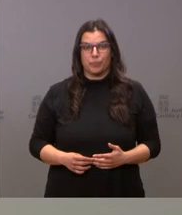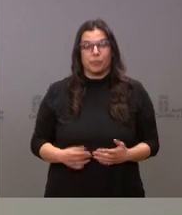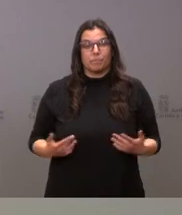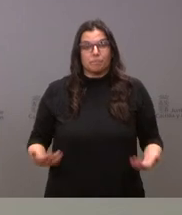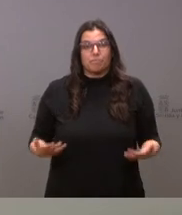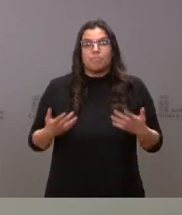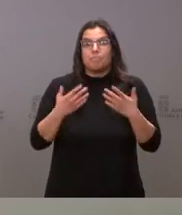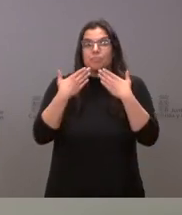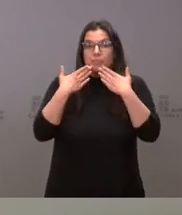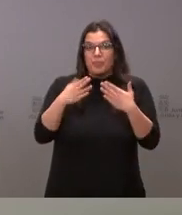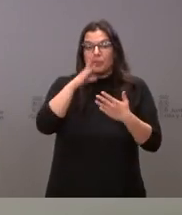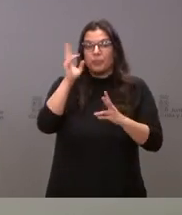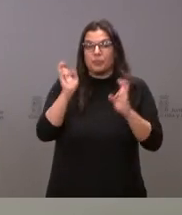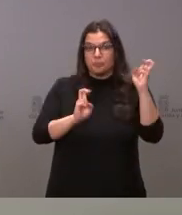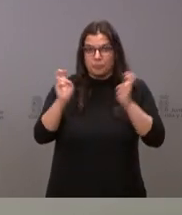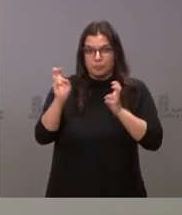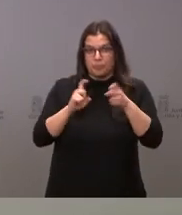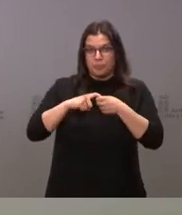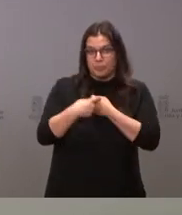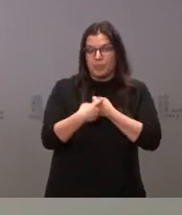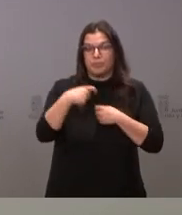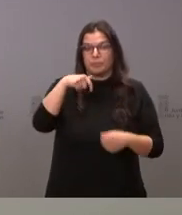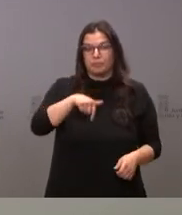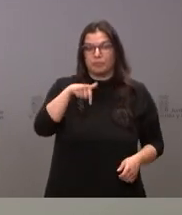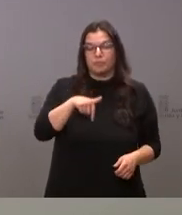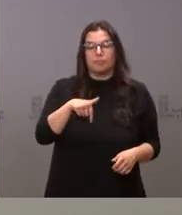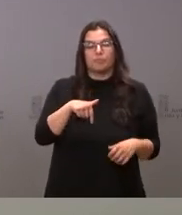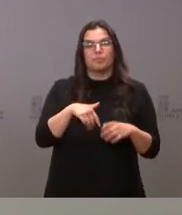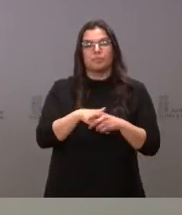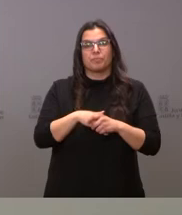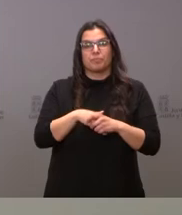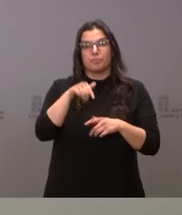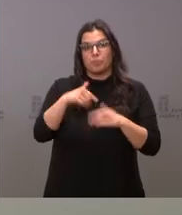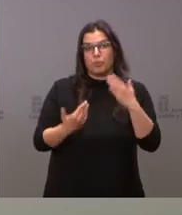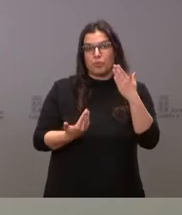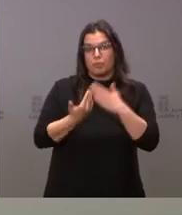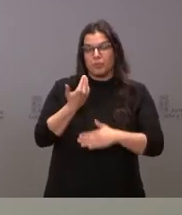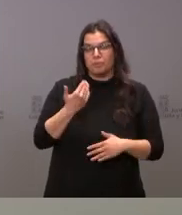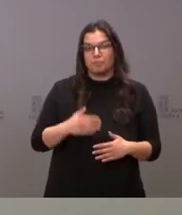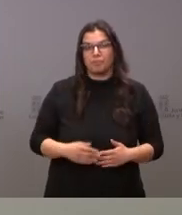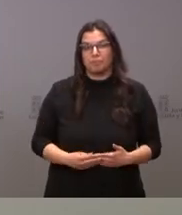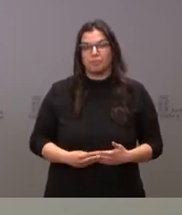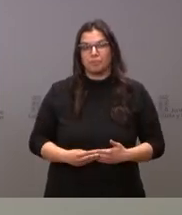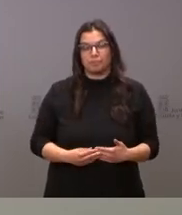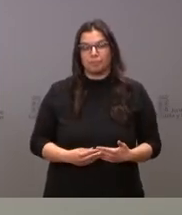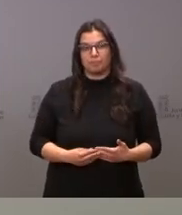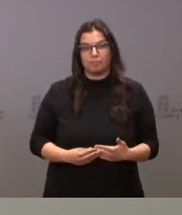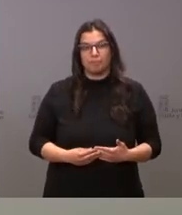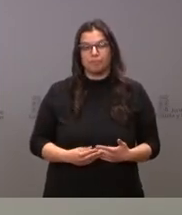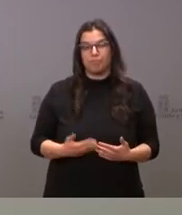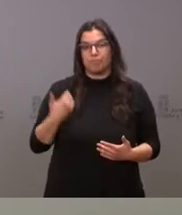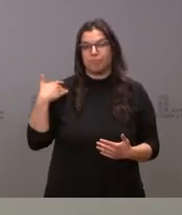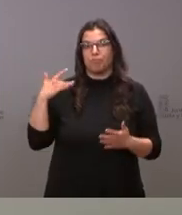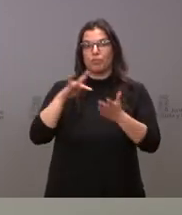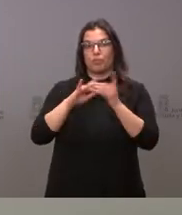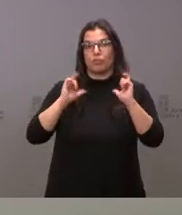Muchísimas gracias por su presencia hoy aquí, esta mañana, donde hemos celebrado el